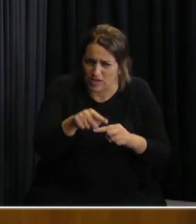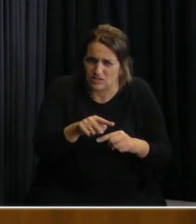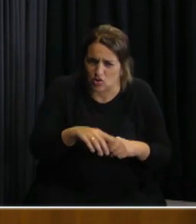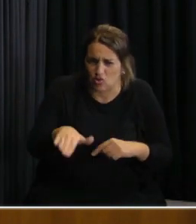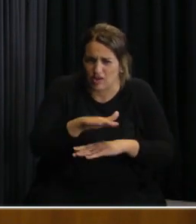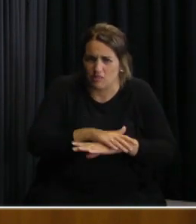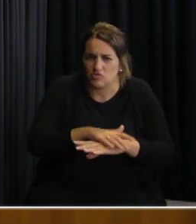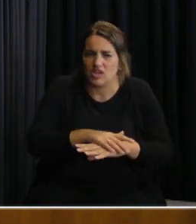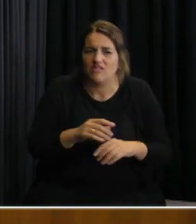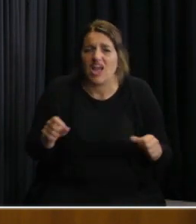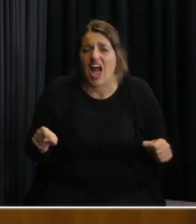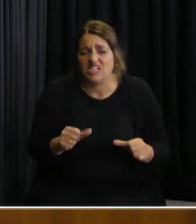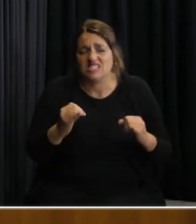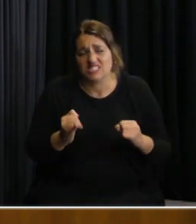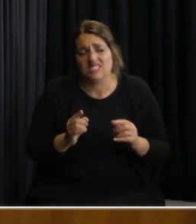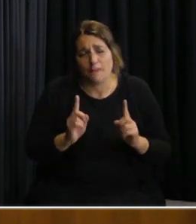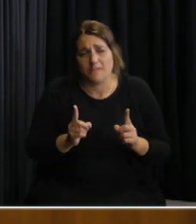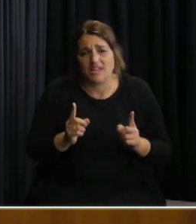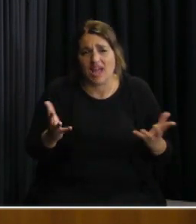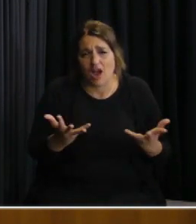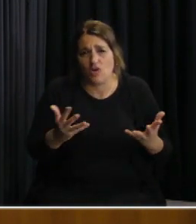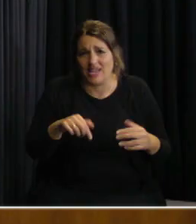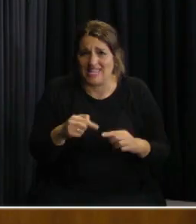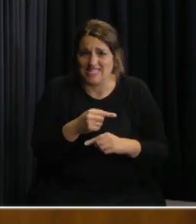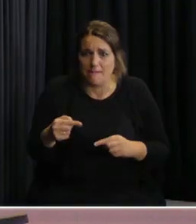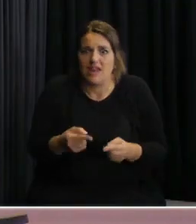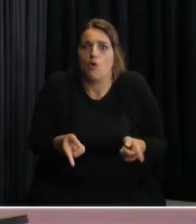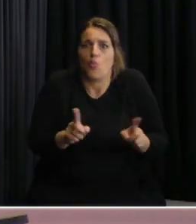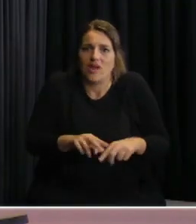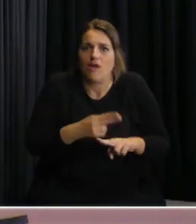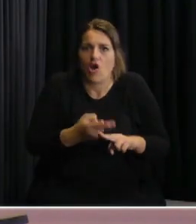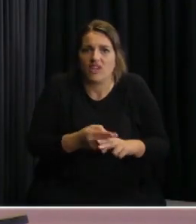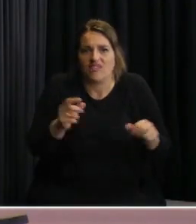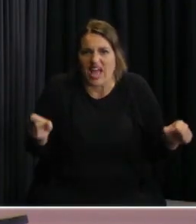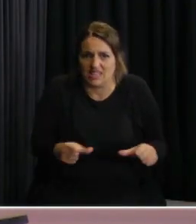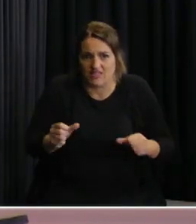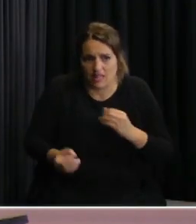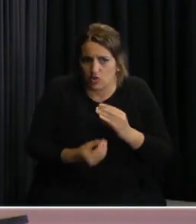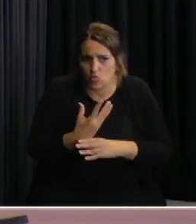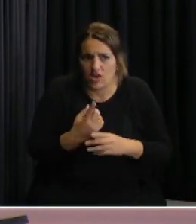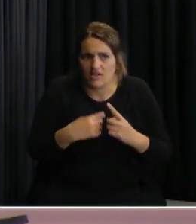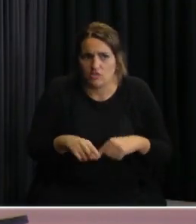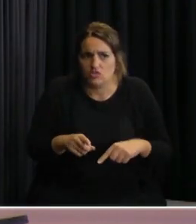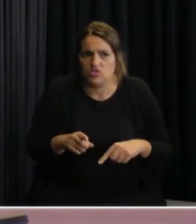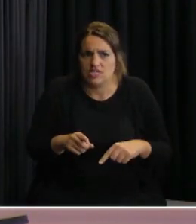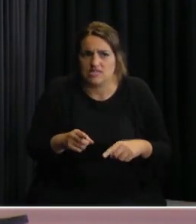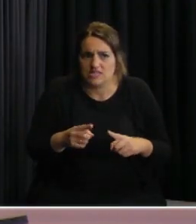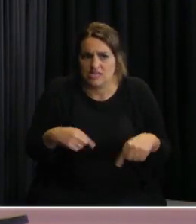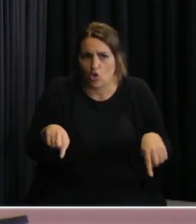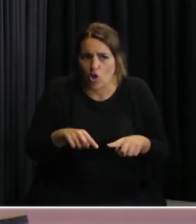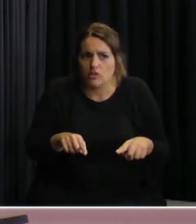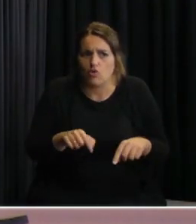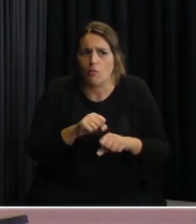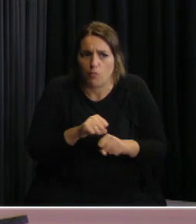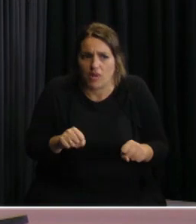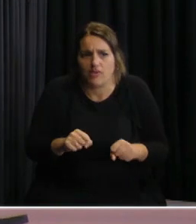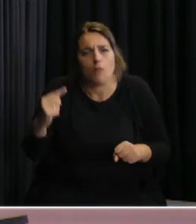y se hace de algún modo que además también se estaba pensando en esta semana empezar a retomar otras actividades si todo esto que se ha dado hace